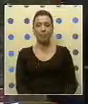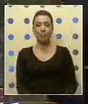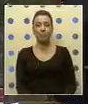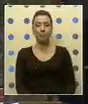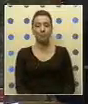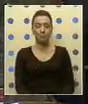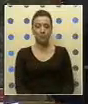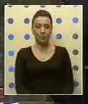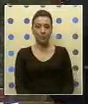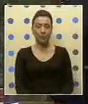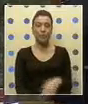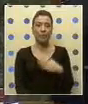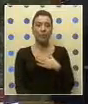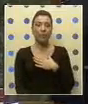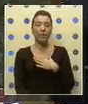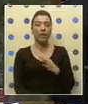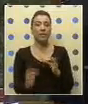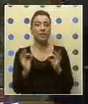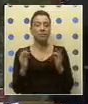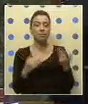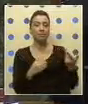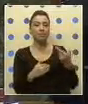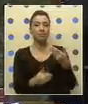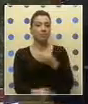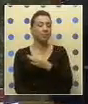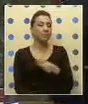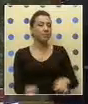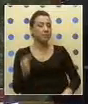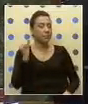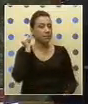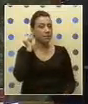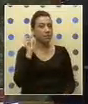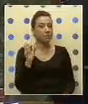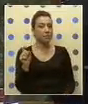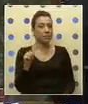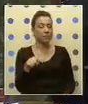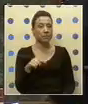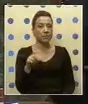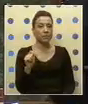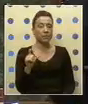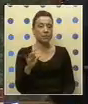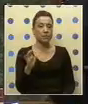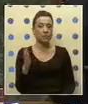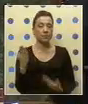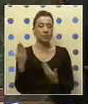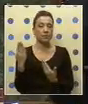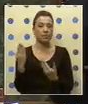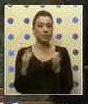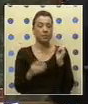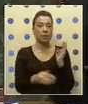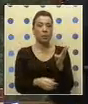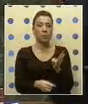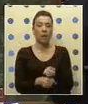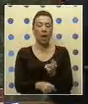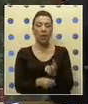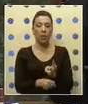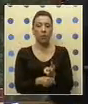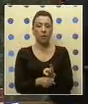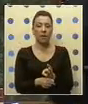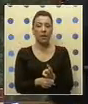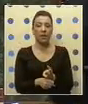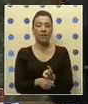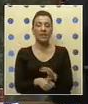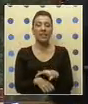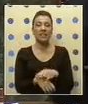Quiero, por especial encargo de la diputada señora Denise Pascal, saludar al Club Adulto Mayor Salud y